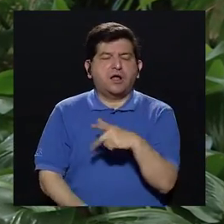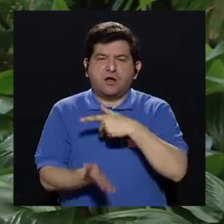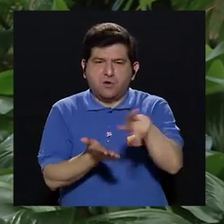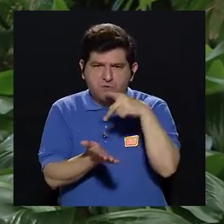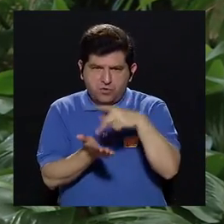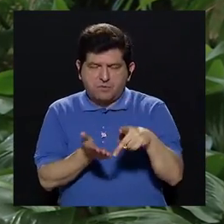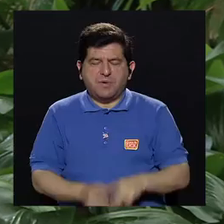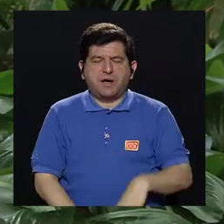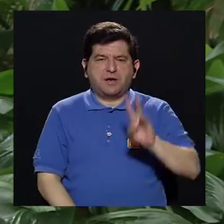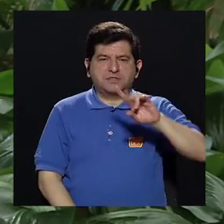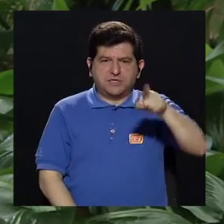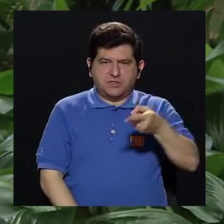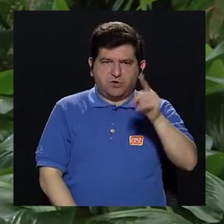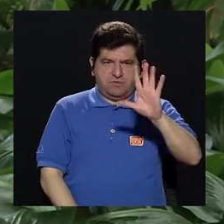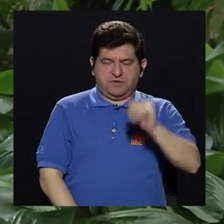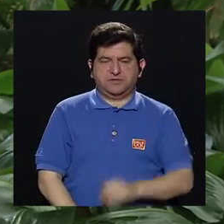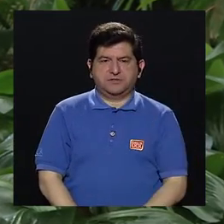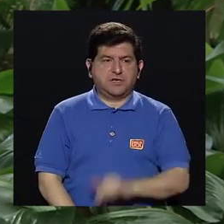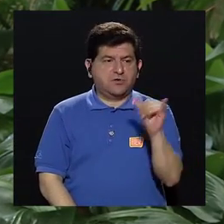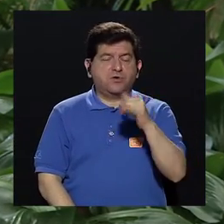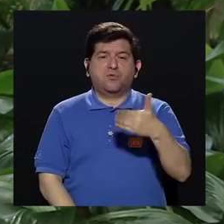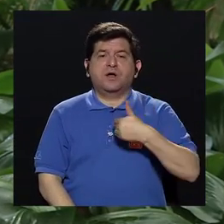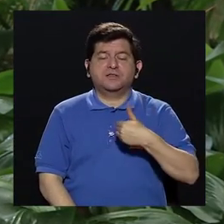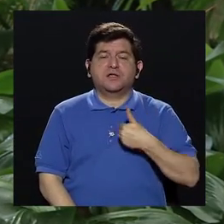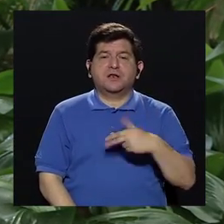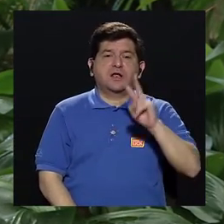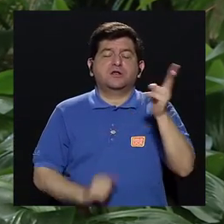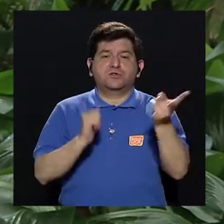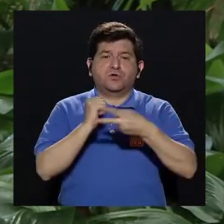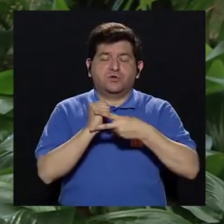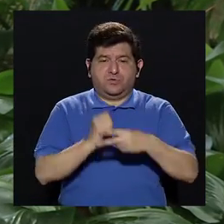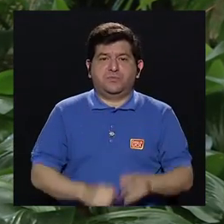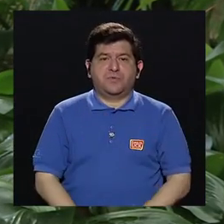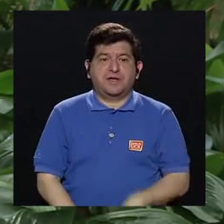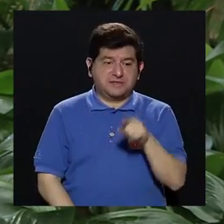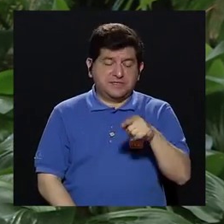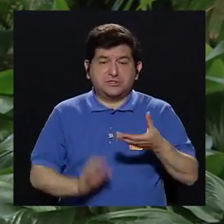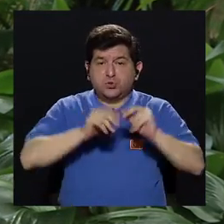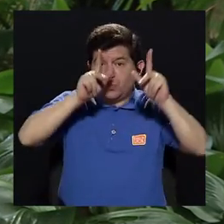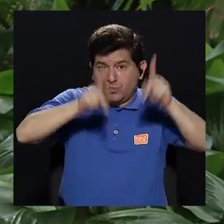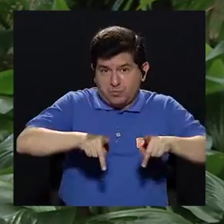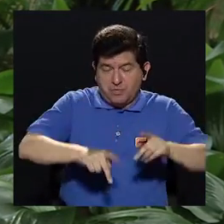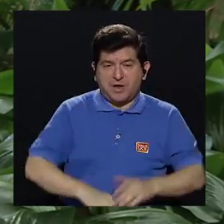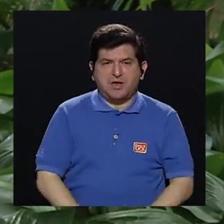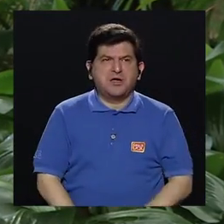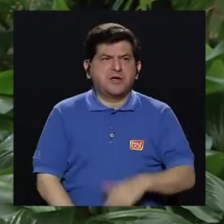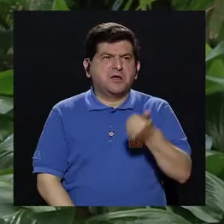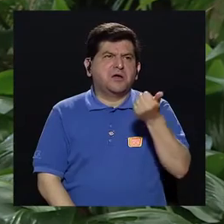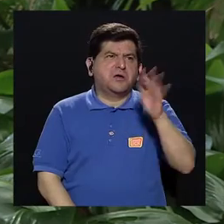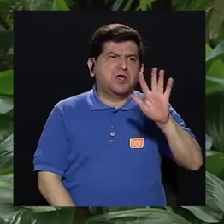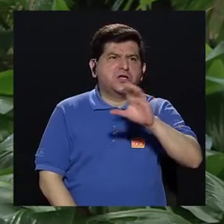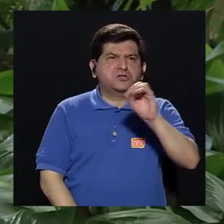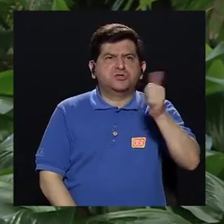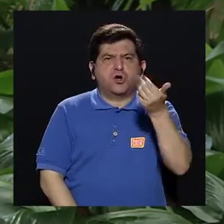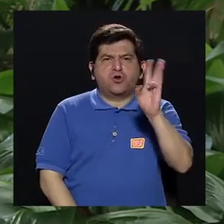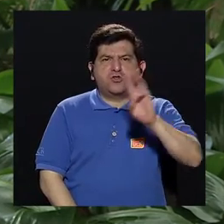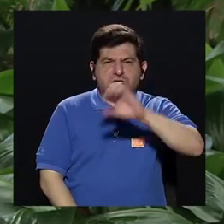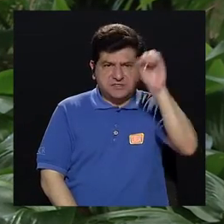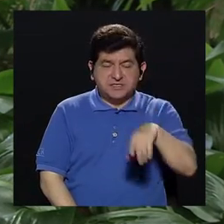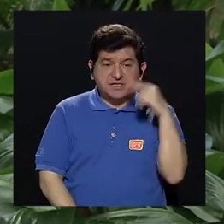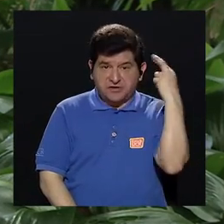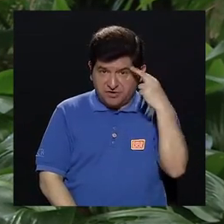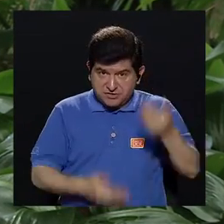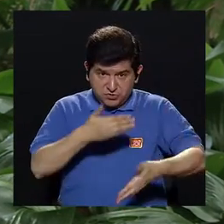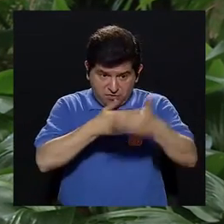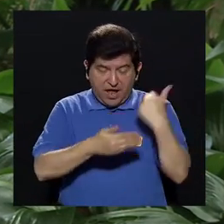paga siete y medio, entonces, es como haber tenido dos veces la gente, entonces, más o menos como un 15, 16, por eso era que